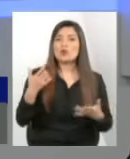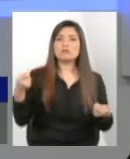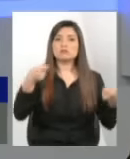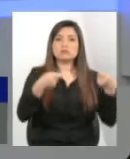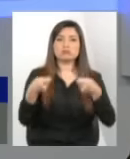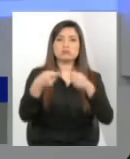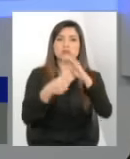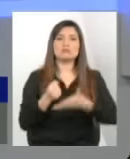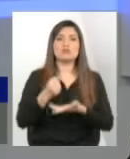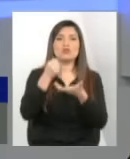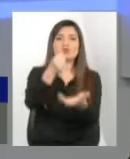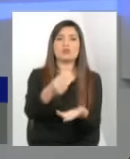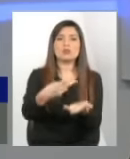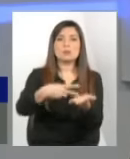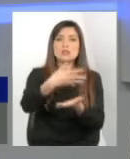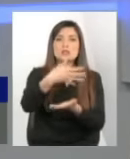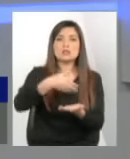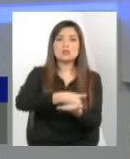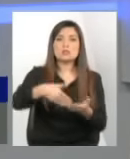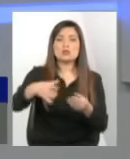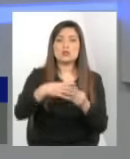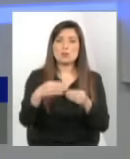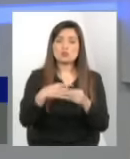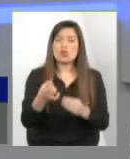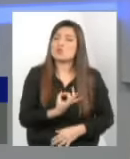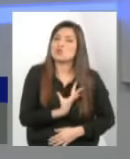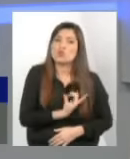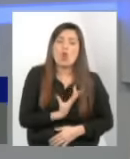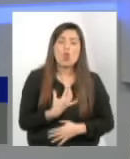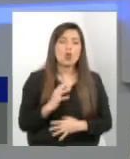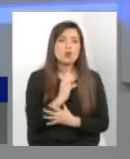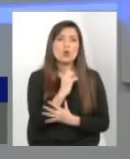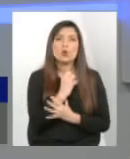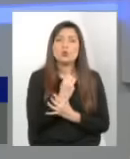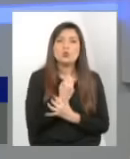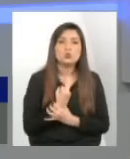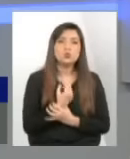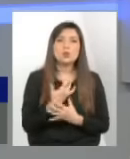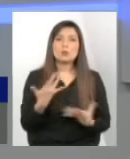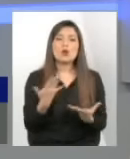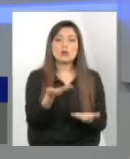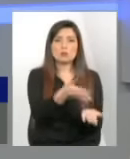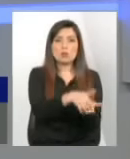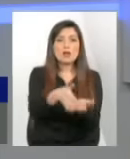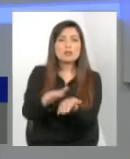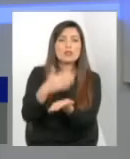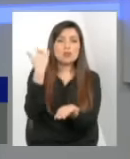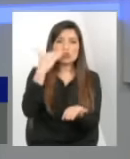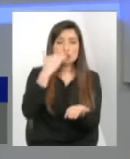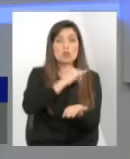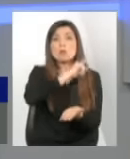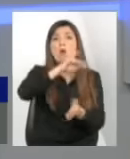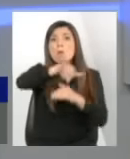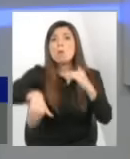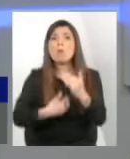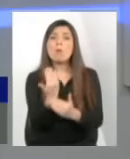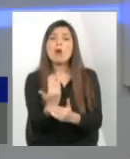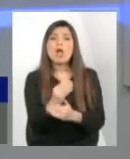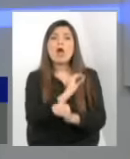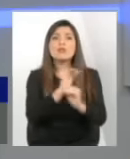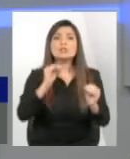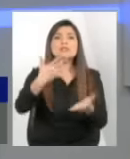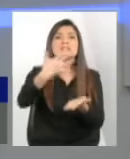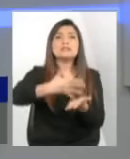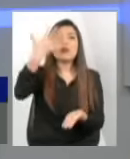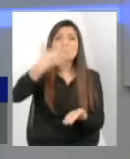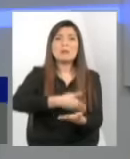.500 millones de pesos con un dolor y una congoja tremenda por la muerte de los niños y sin embargo al día siguiente se anuncian 5.000